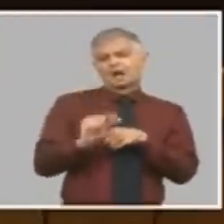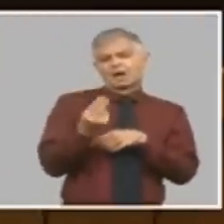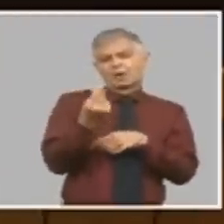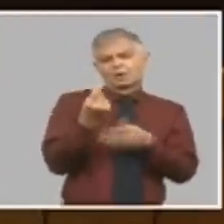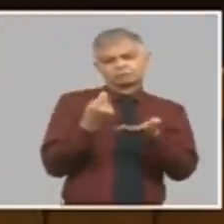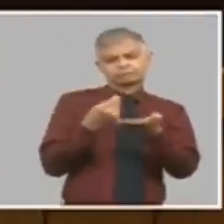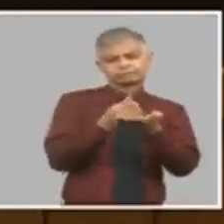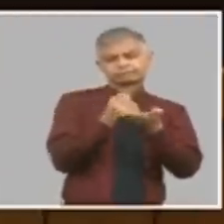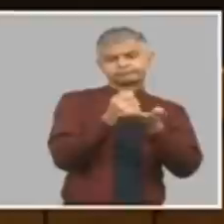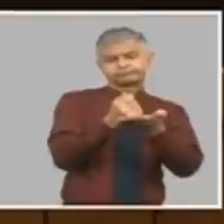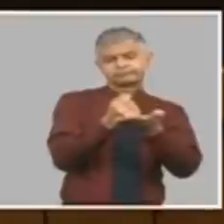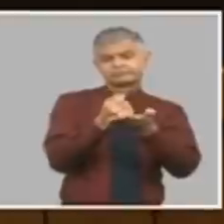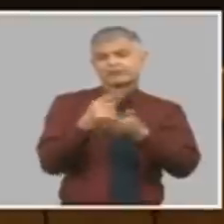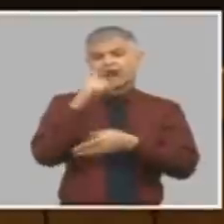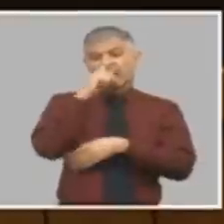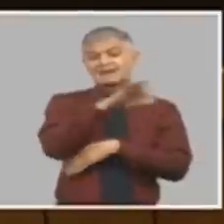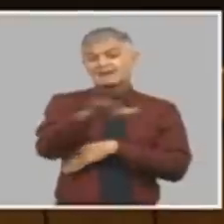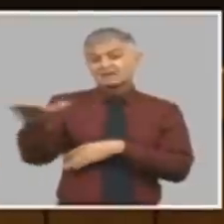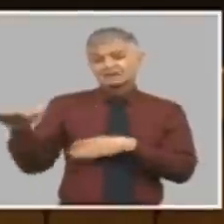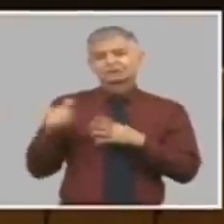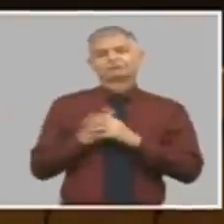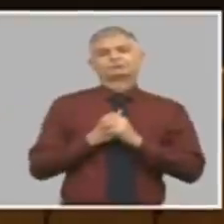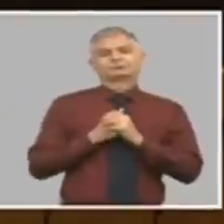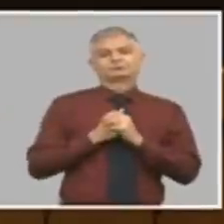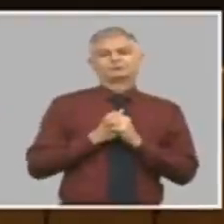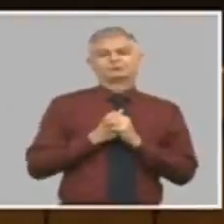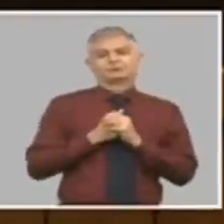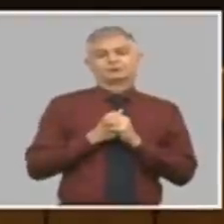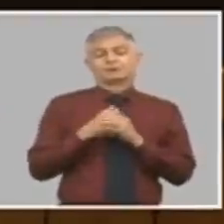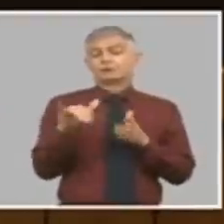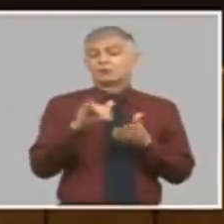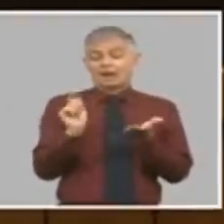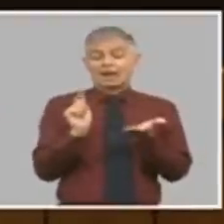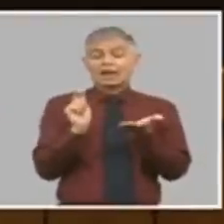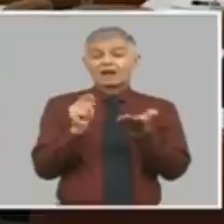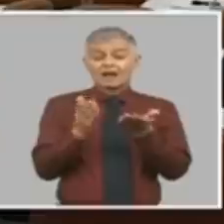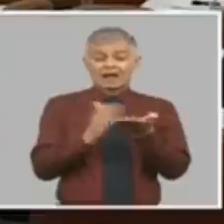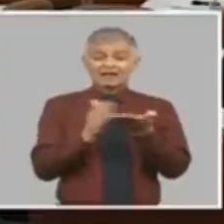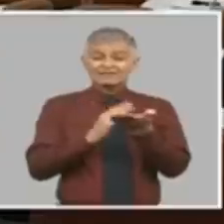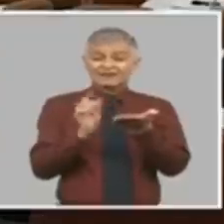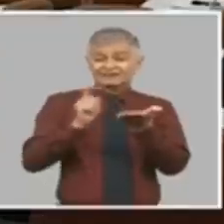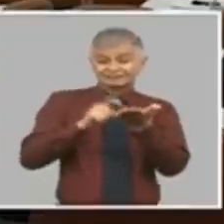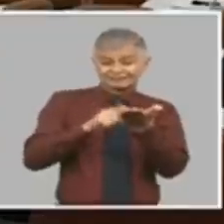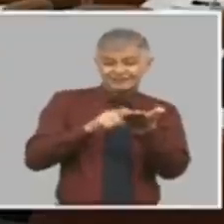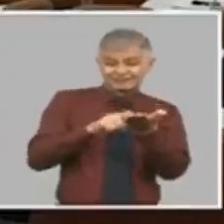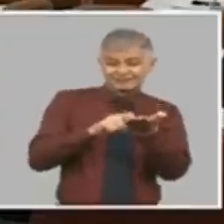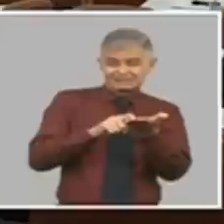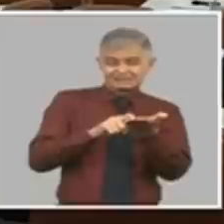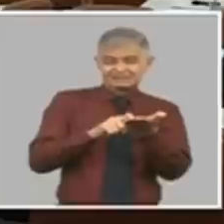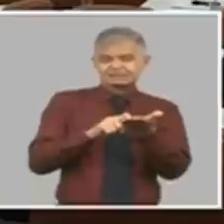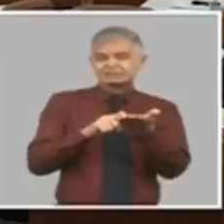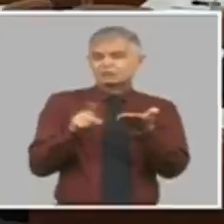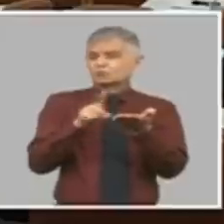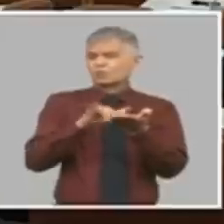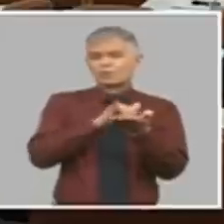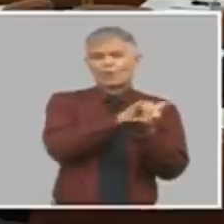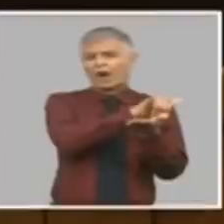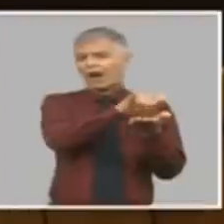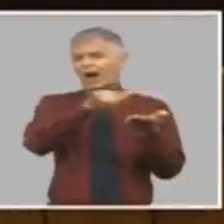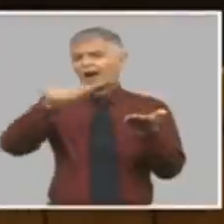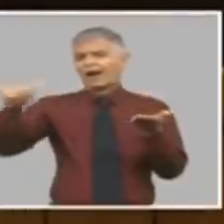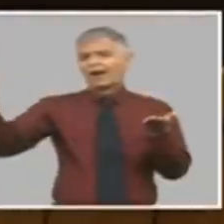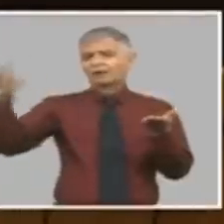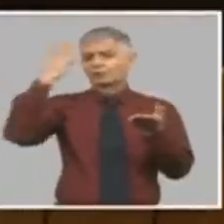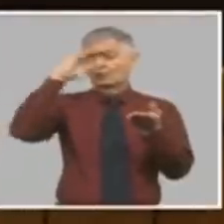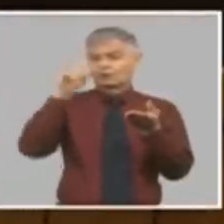incluso la distribución de los productos por la libreta de abastecimiento no es igual en todo el país. Lo